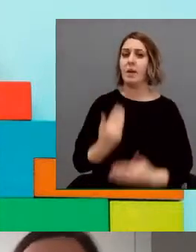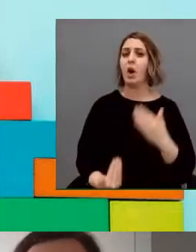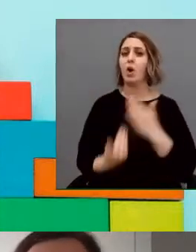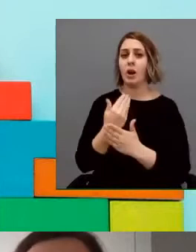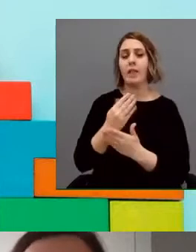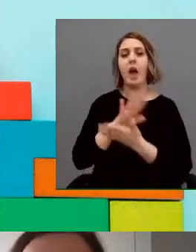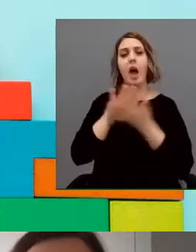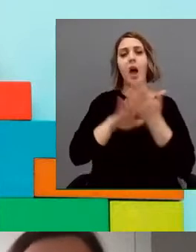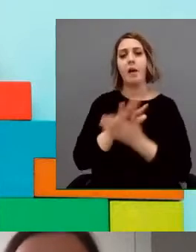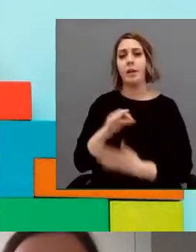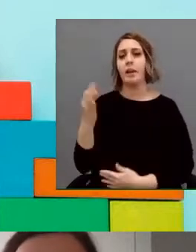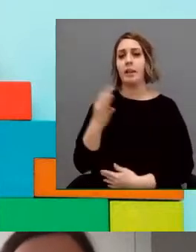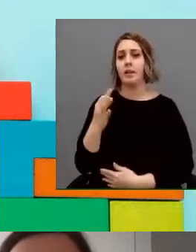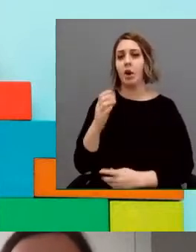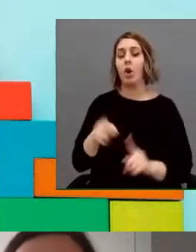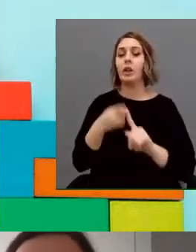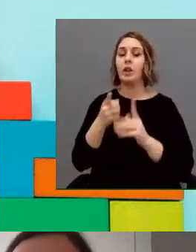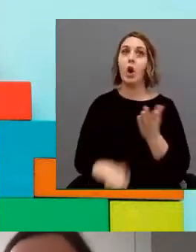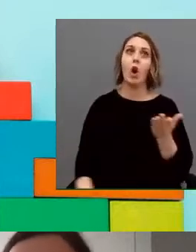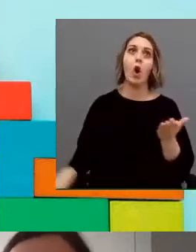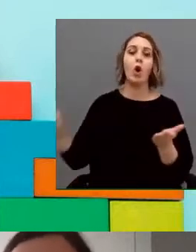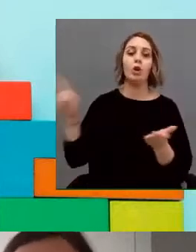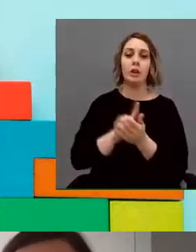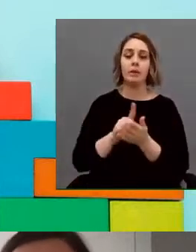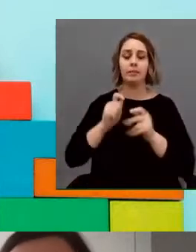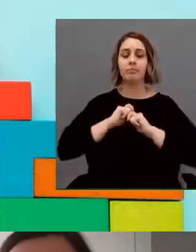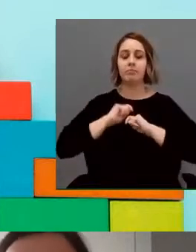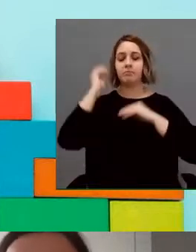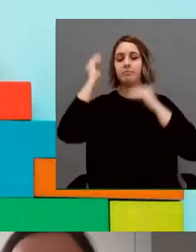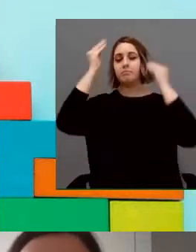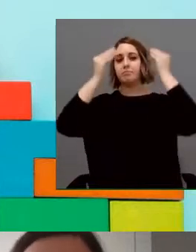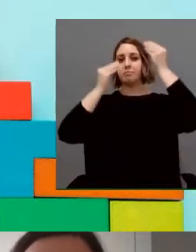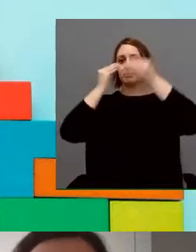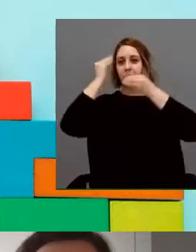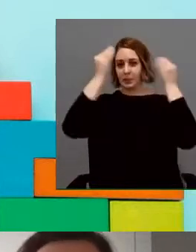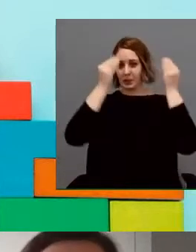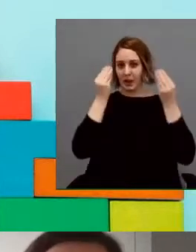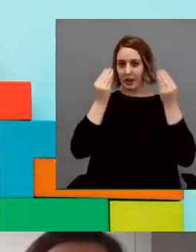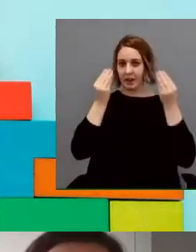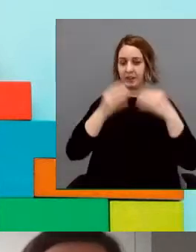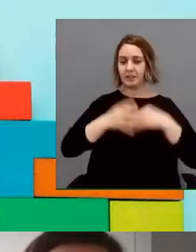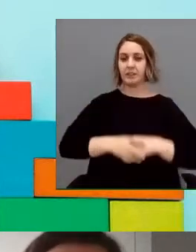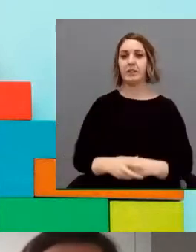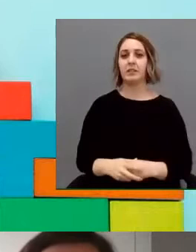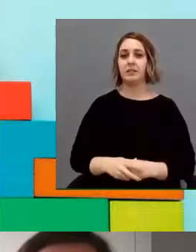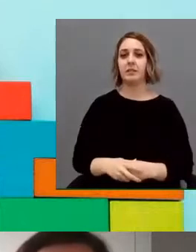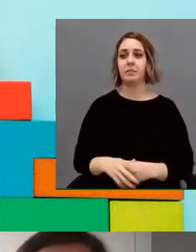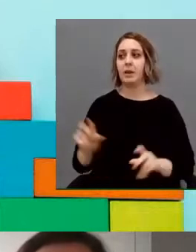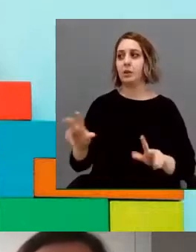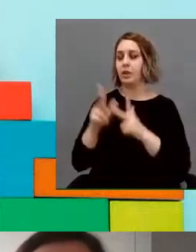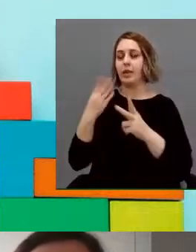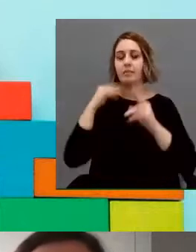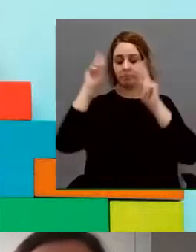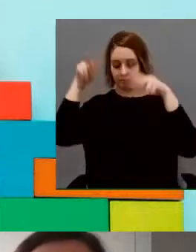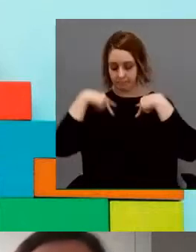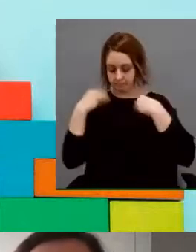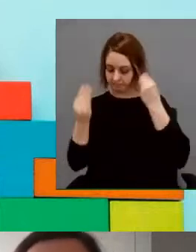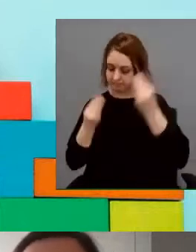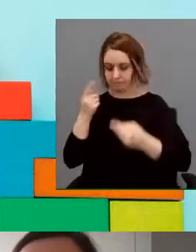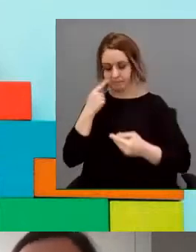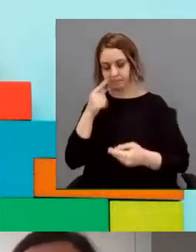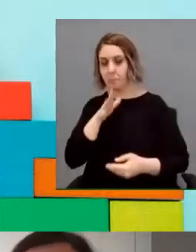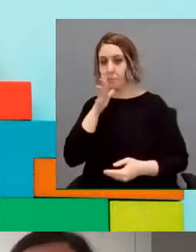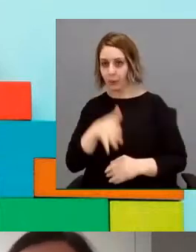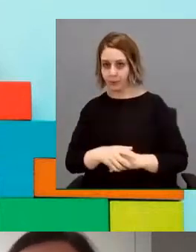que otra vez reflexionemos sobre ello, que a estas edades hagan ese tipo de preguntas. Durante esta